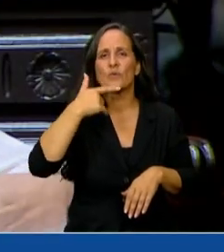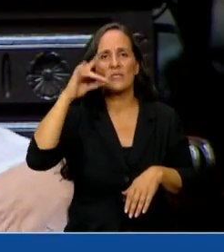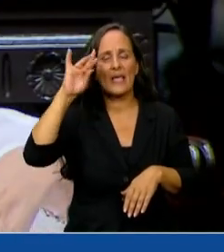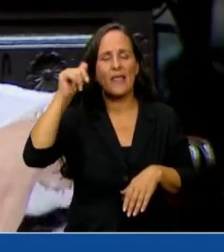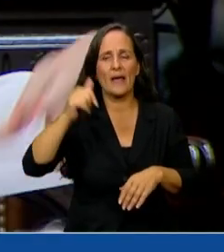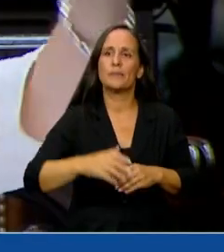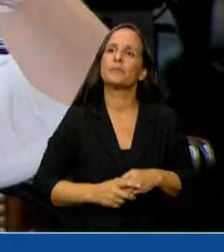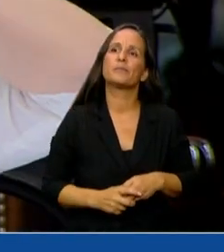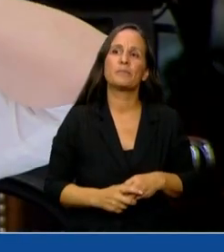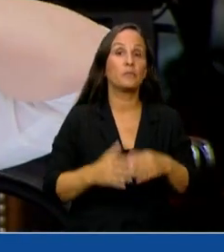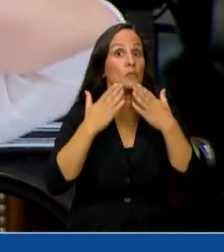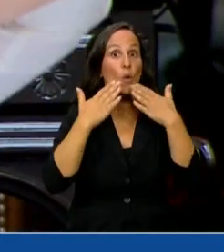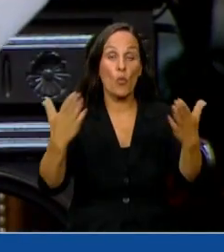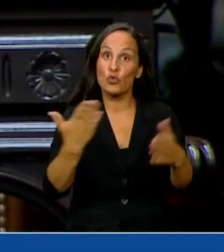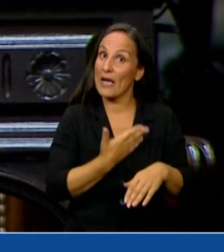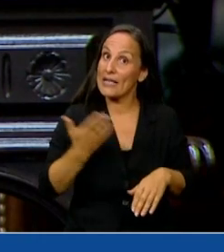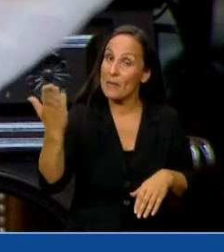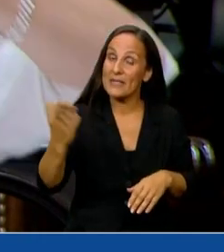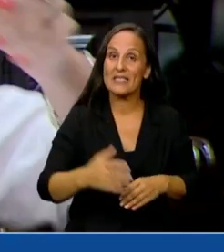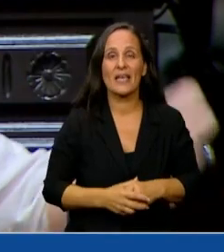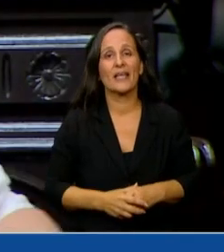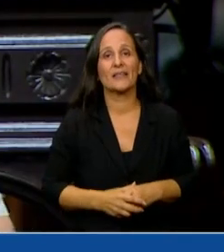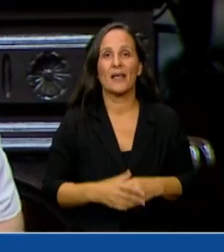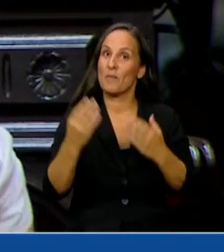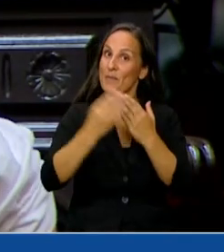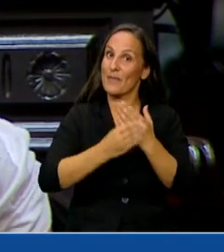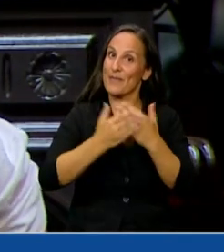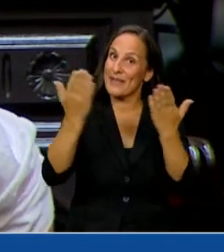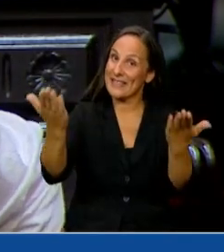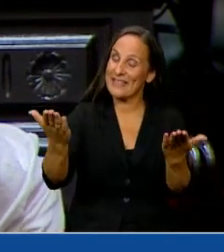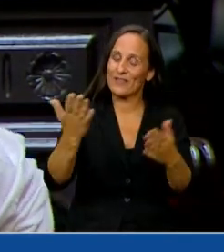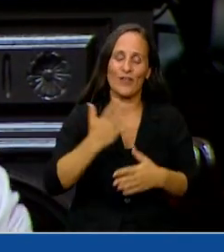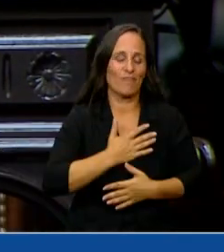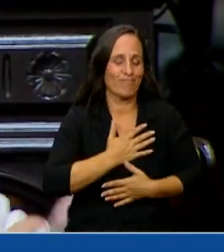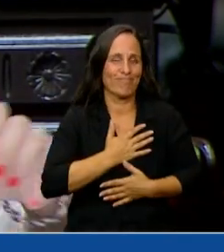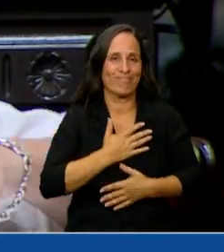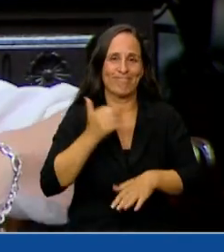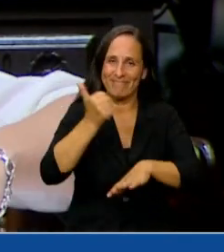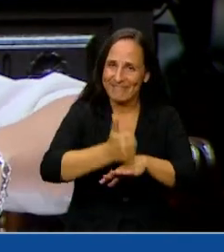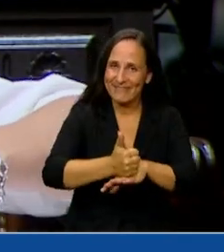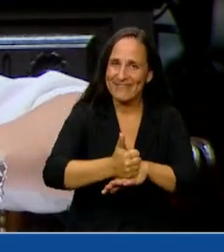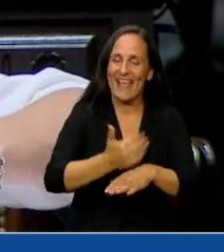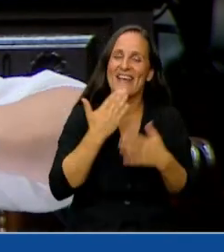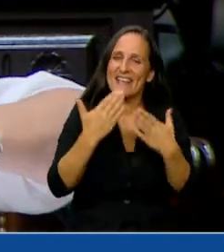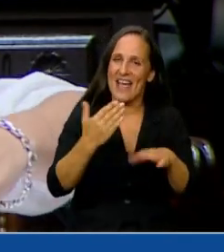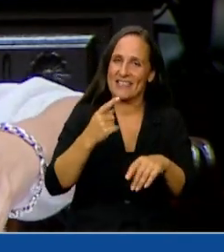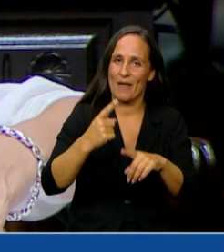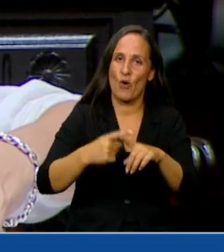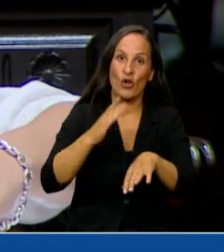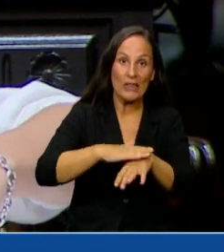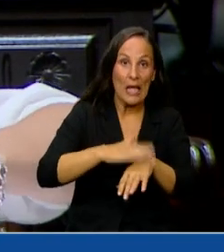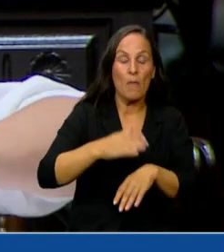Bueno, muchas gracias, señor Presidente. Señor Ministro, placer tenerlo acá. Le agradezco su tiempo y su